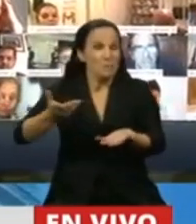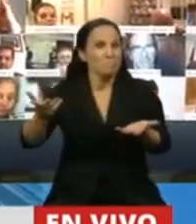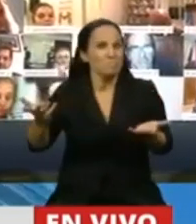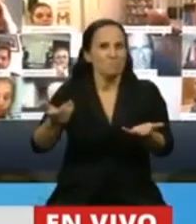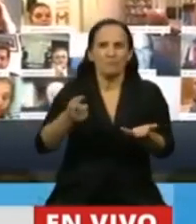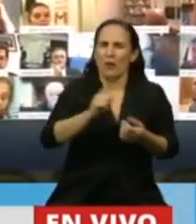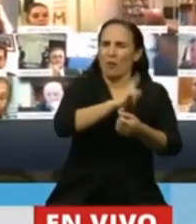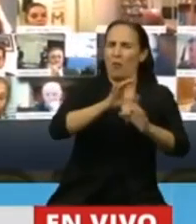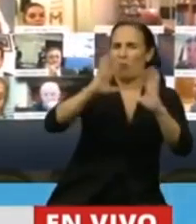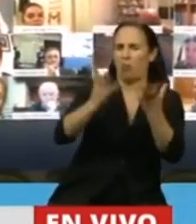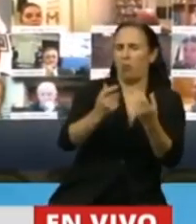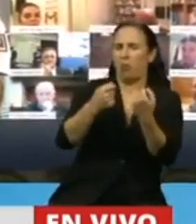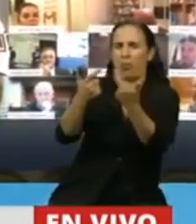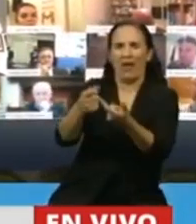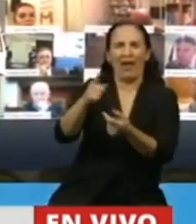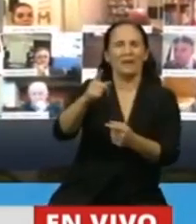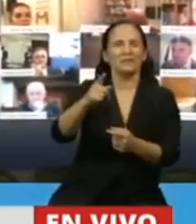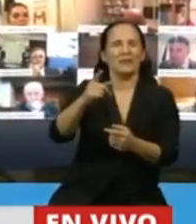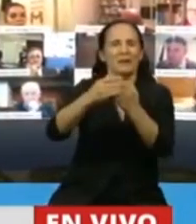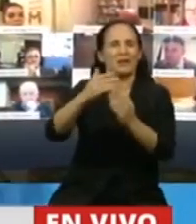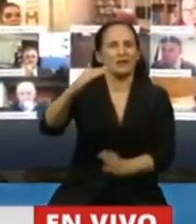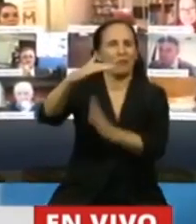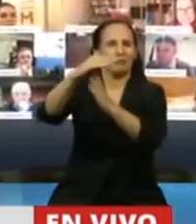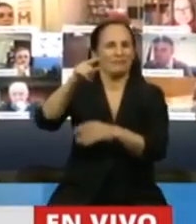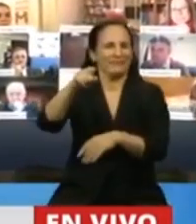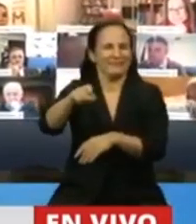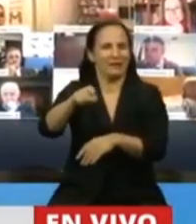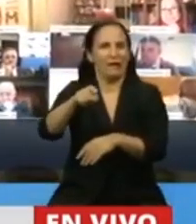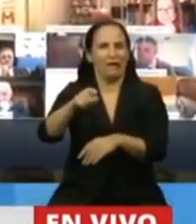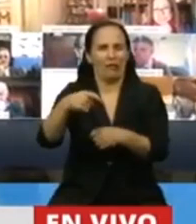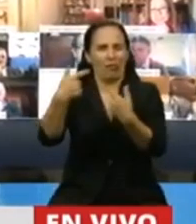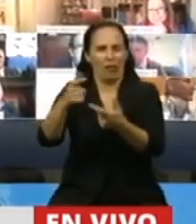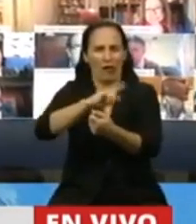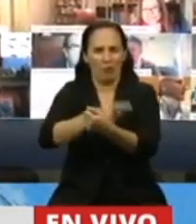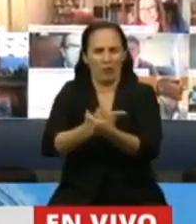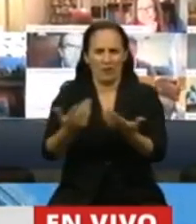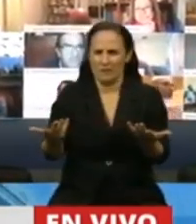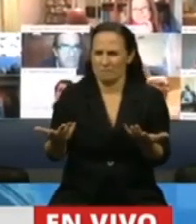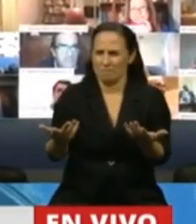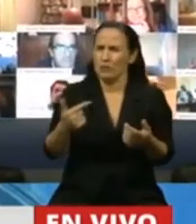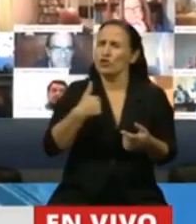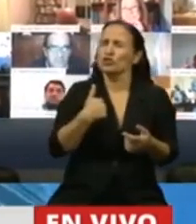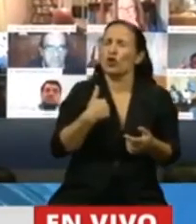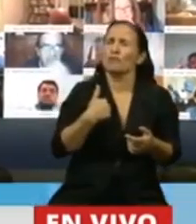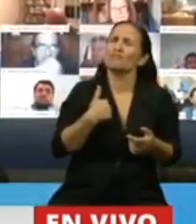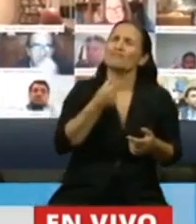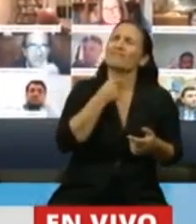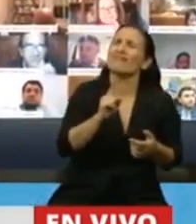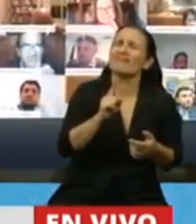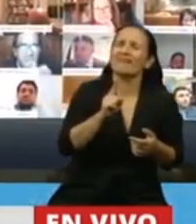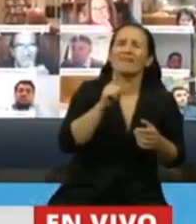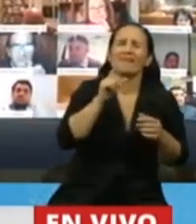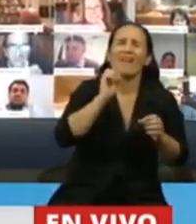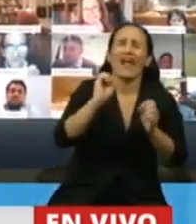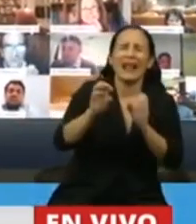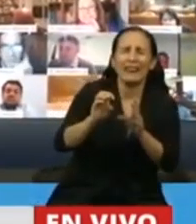Ejecutivo a través del jefe de gabinete? No abonamos, y no digo esto ni por confrontar, ni por criticar,